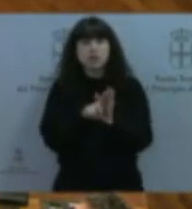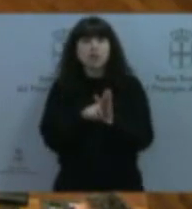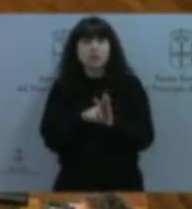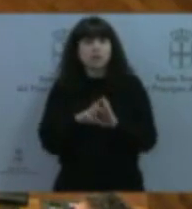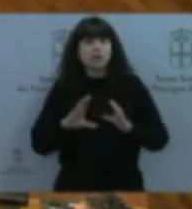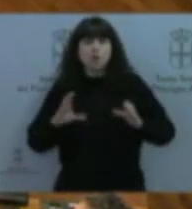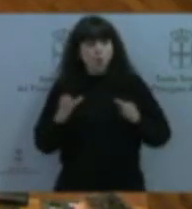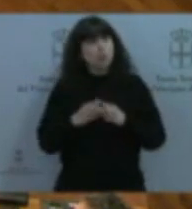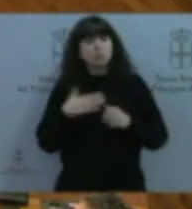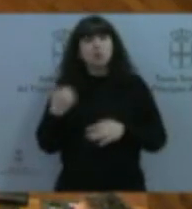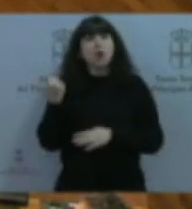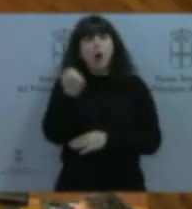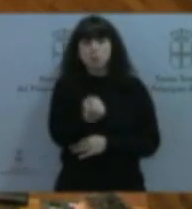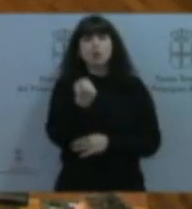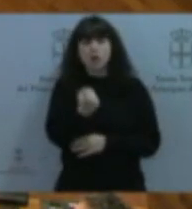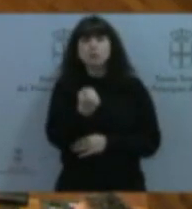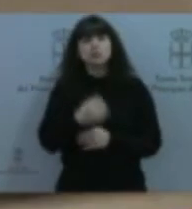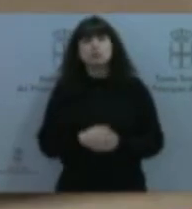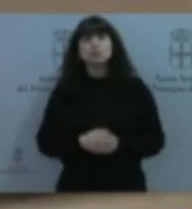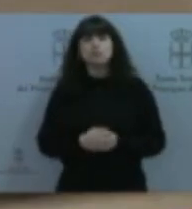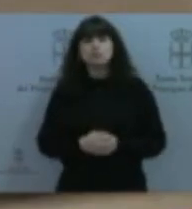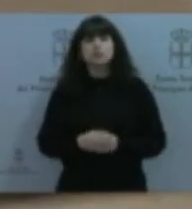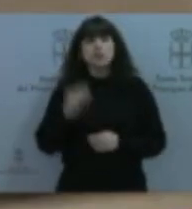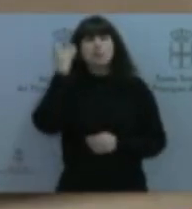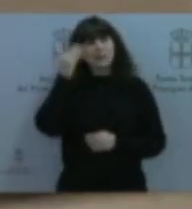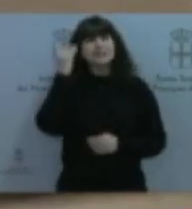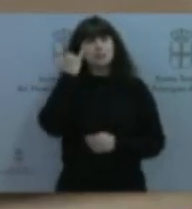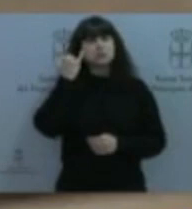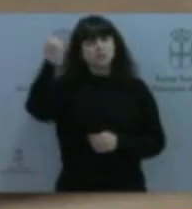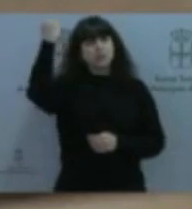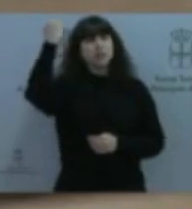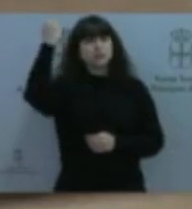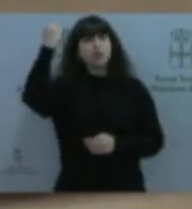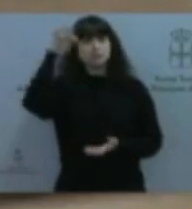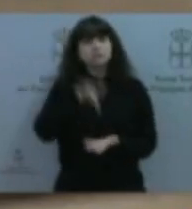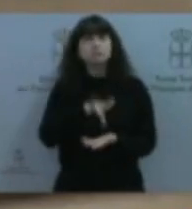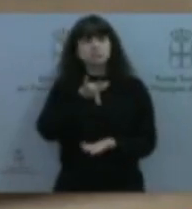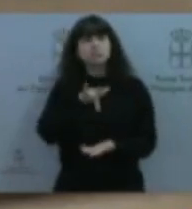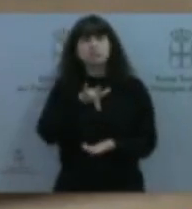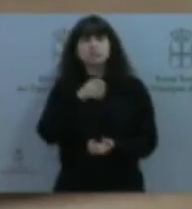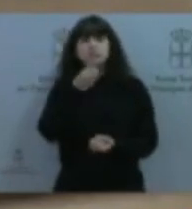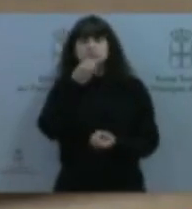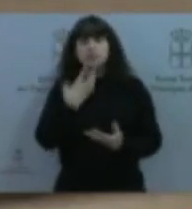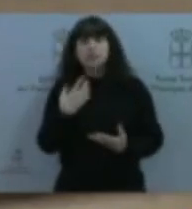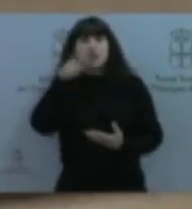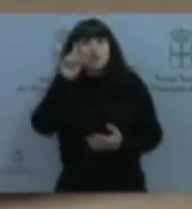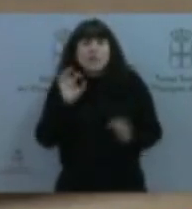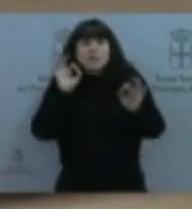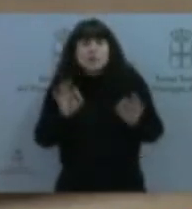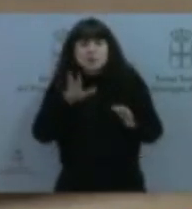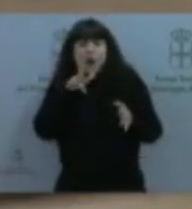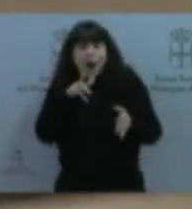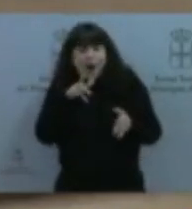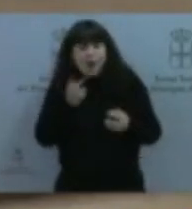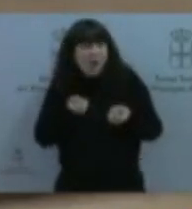Consideramos que es una iniciativa pertinente. No sabemos el porqué de traerla justo a este último pleno, cuando parece que todas las iniciativas tienen un